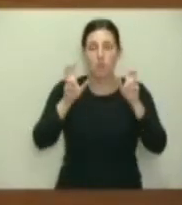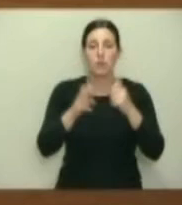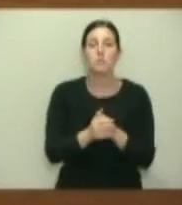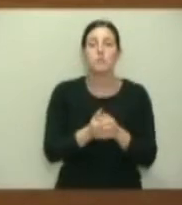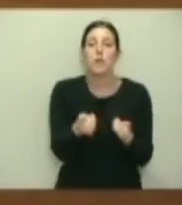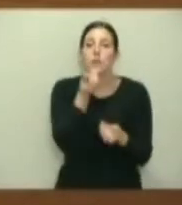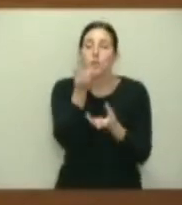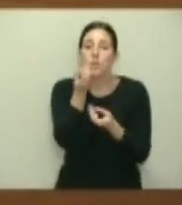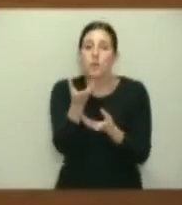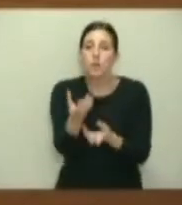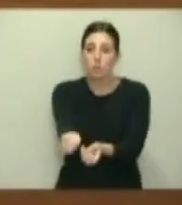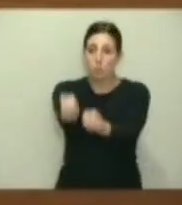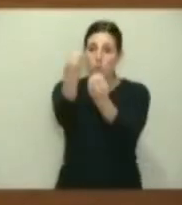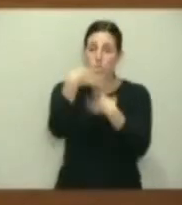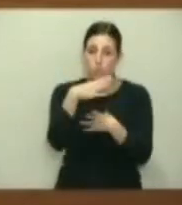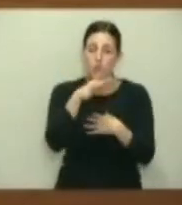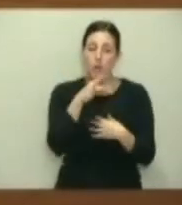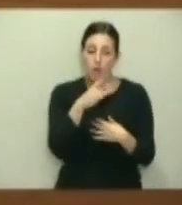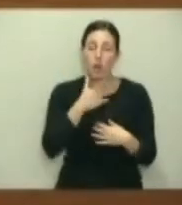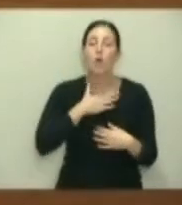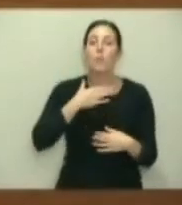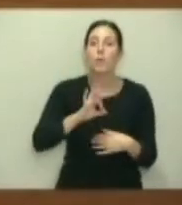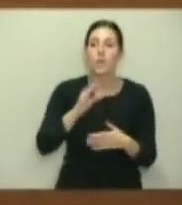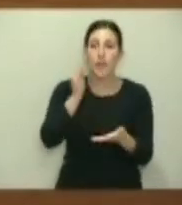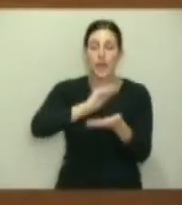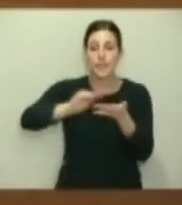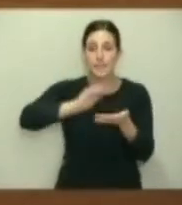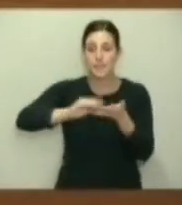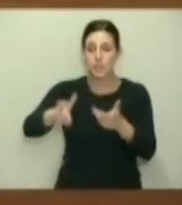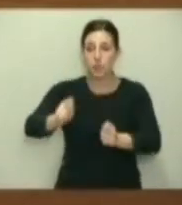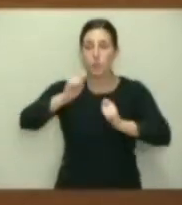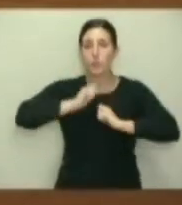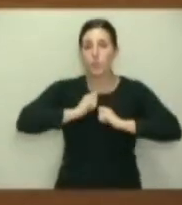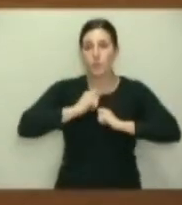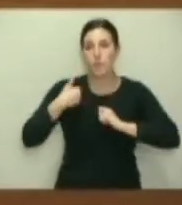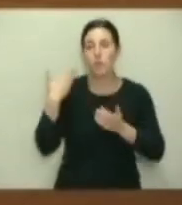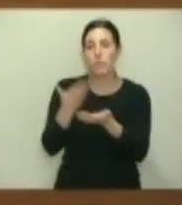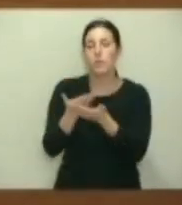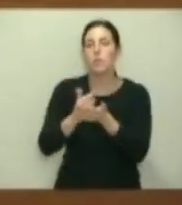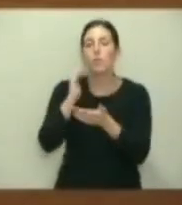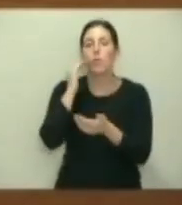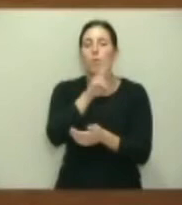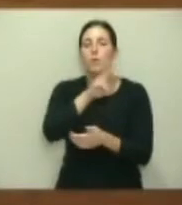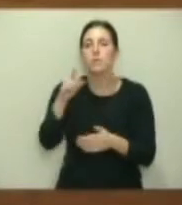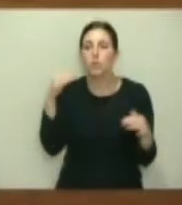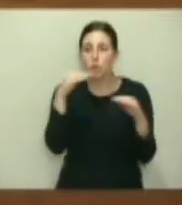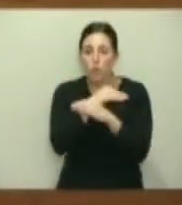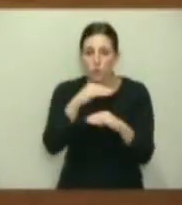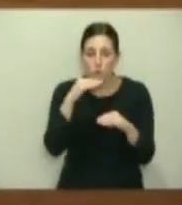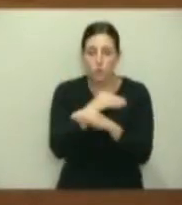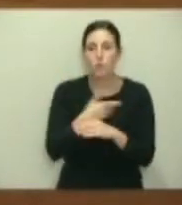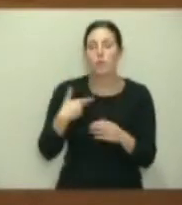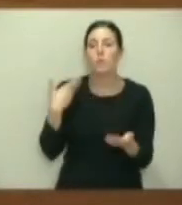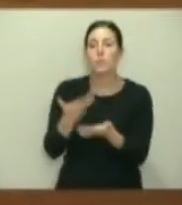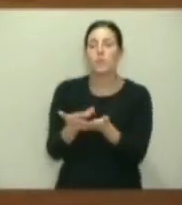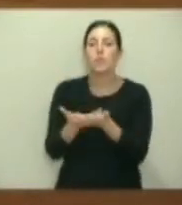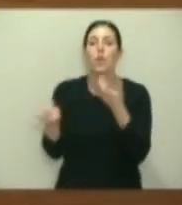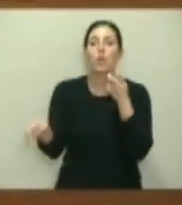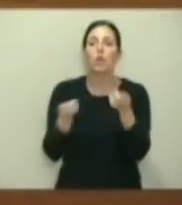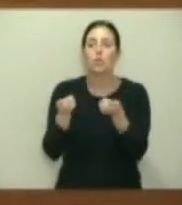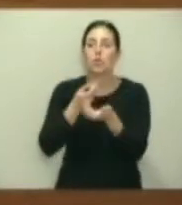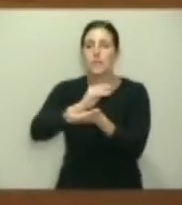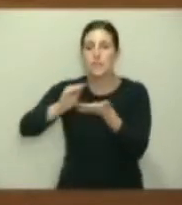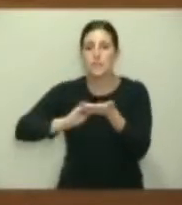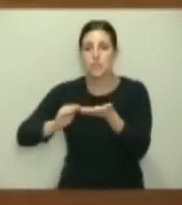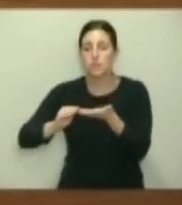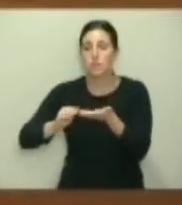Esa información que usted nos ha trasladado nos lo podía haber trasladado por escrito. Fíjese que se lo pedimos el 22 de octubre en una petición de control por escrito. Creo